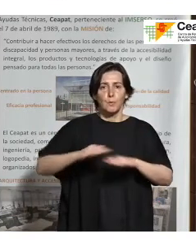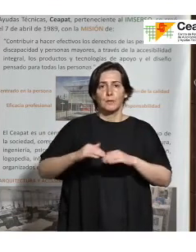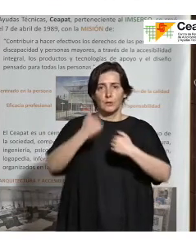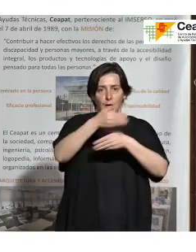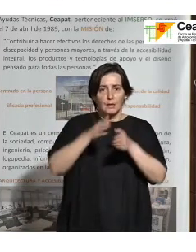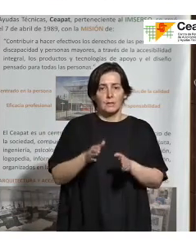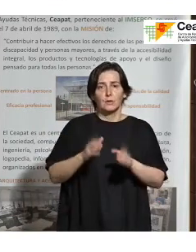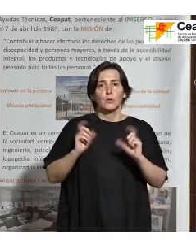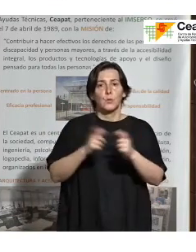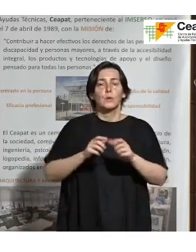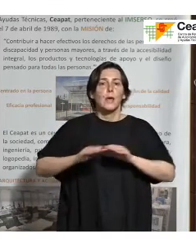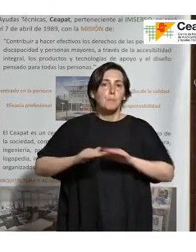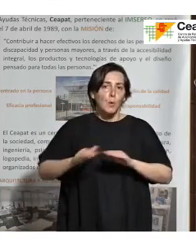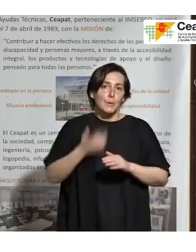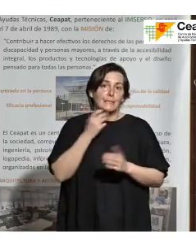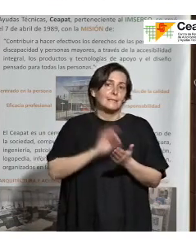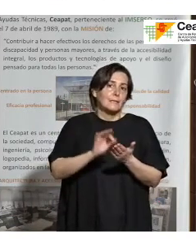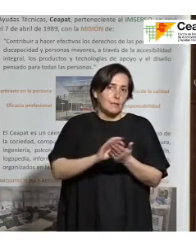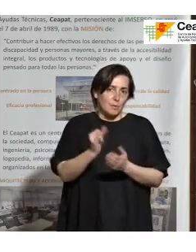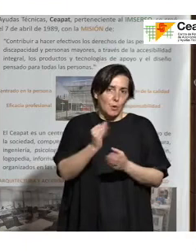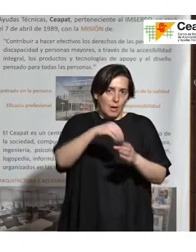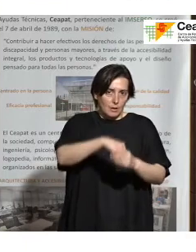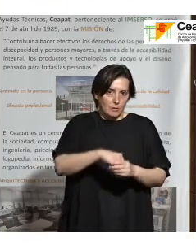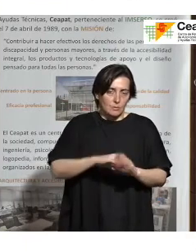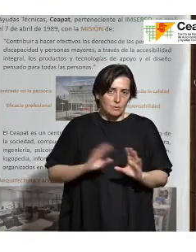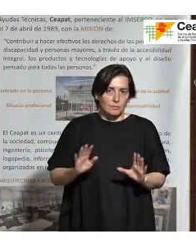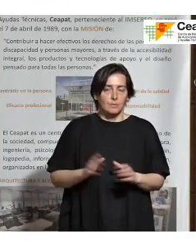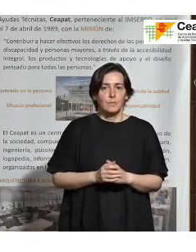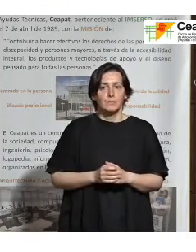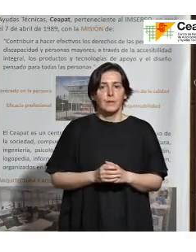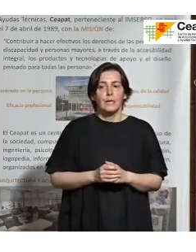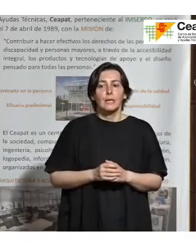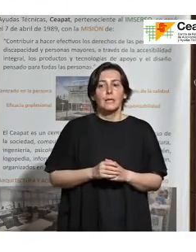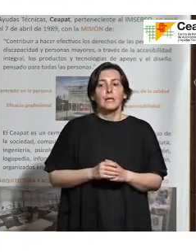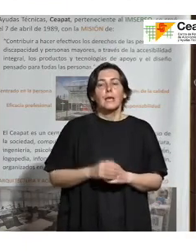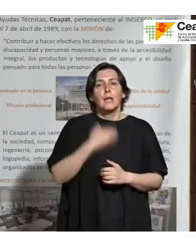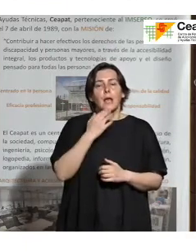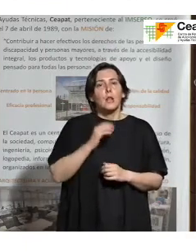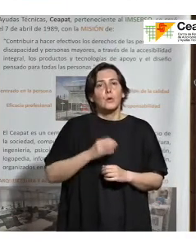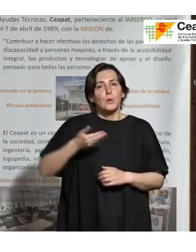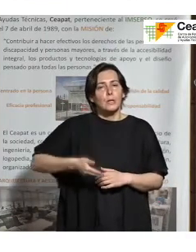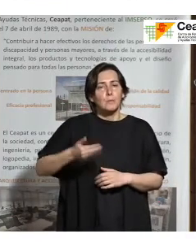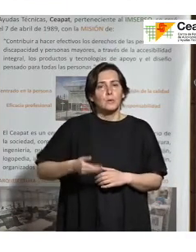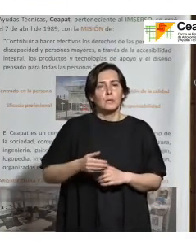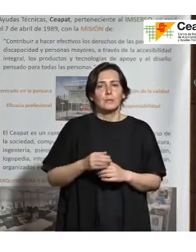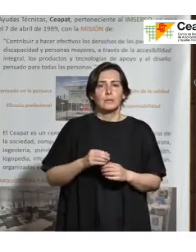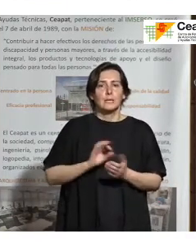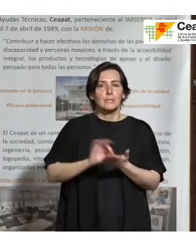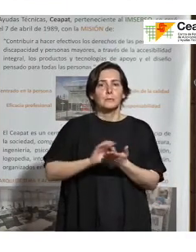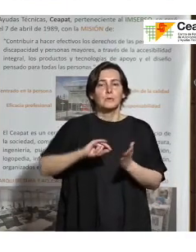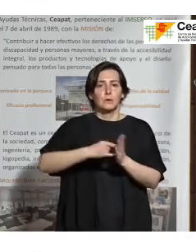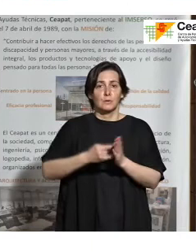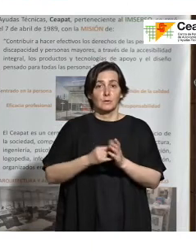de la unidad móvil. Si tu servicio lo tiene, por supuesto. Y algo clave en un servicio de tecnología como es la